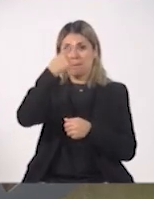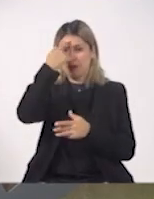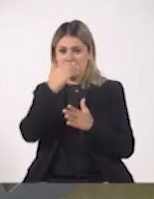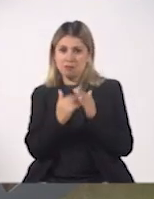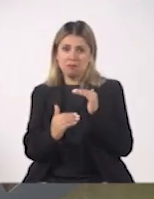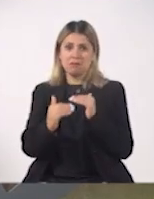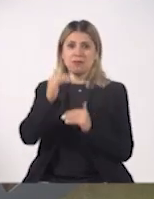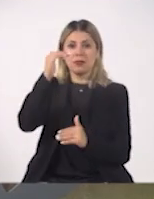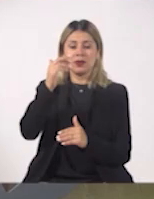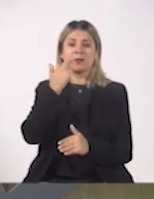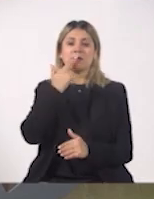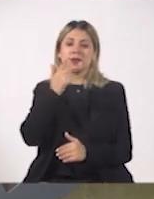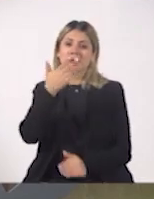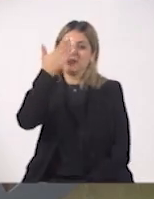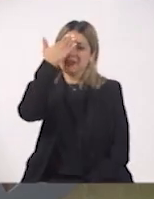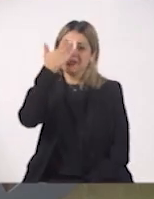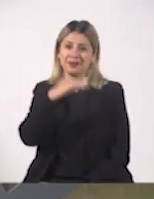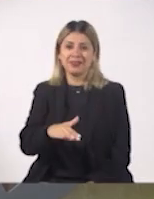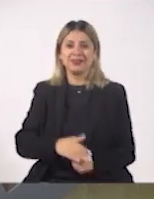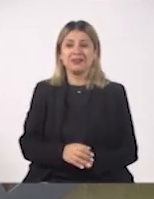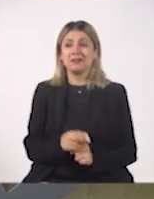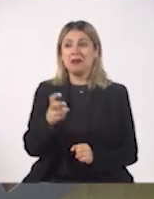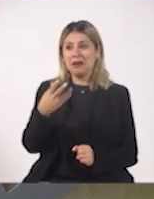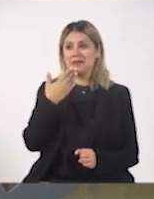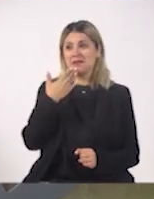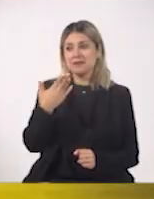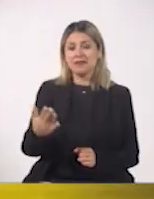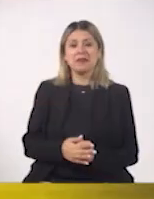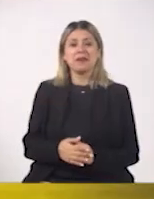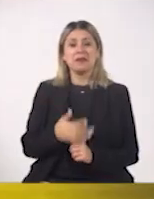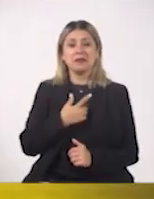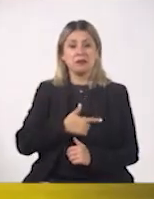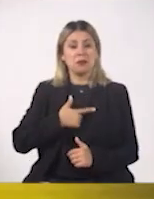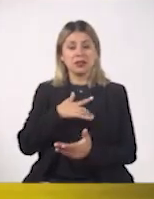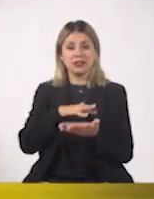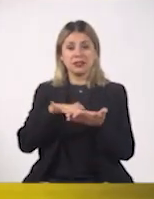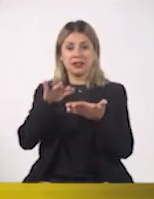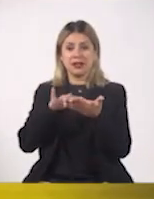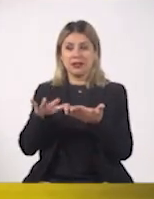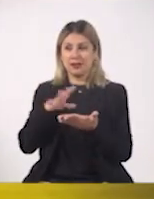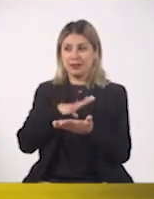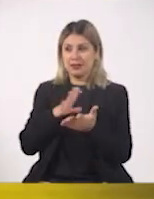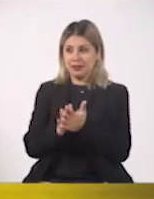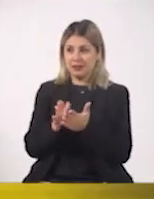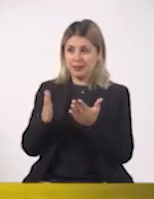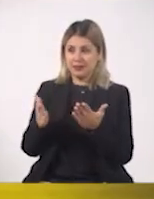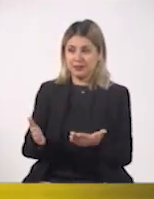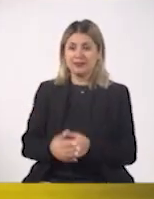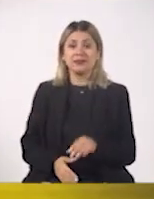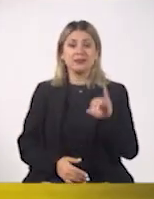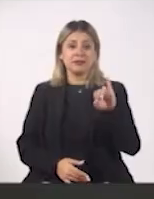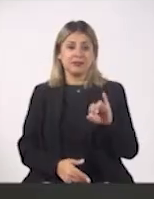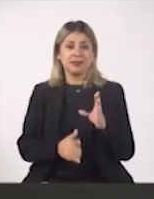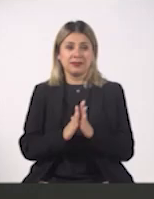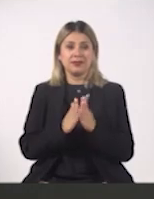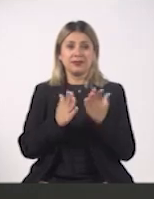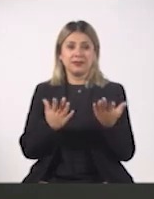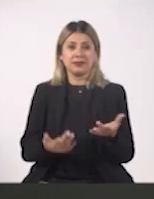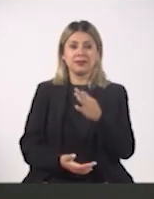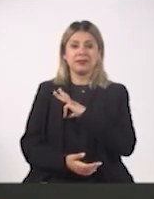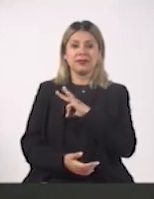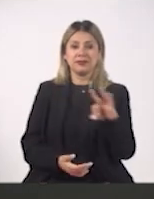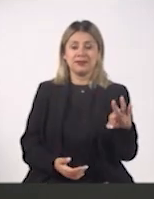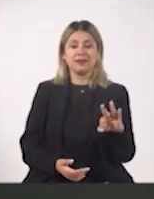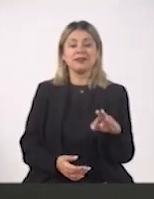más no saber. ¿Qué le parece? Y si le gusta leer, también ahí está disponible. Ah, sí, mi libro, que está disponible en la